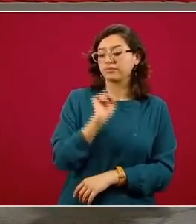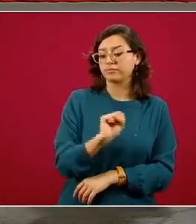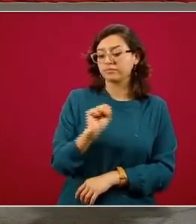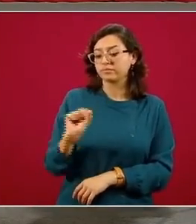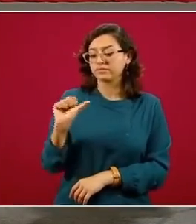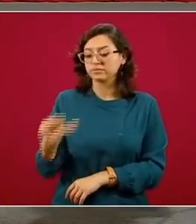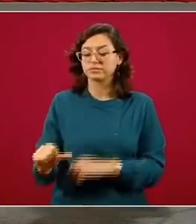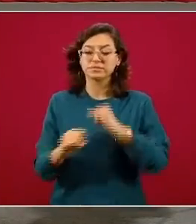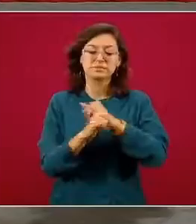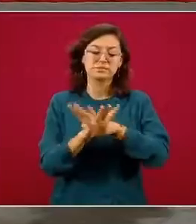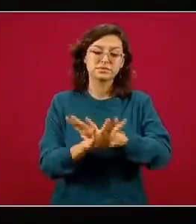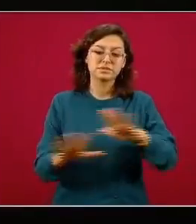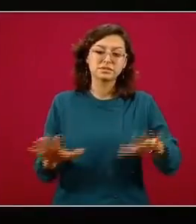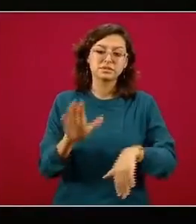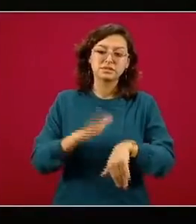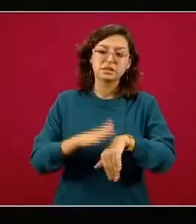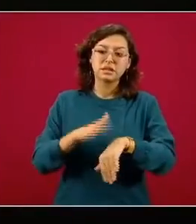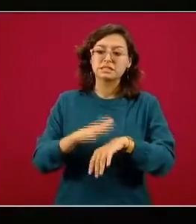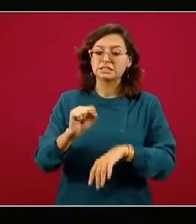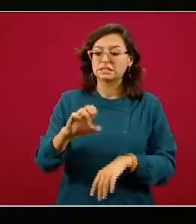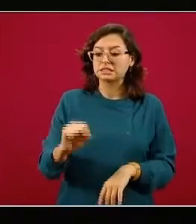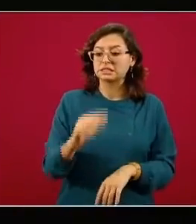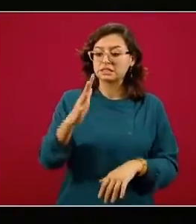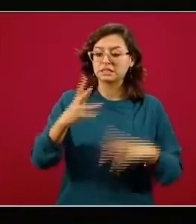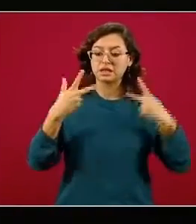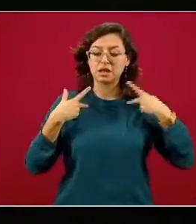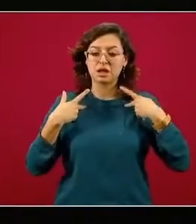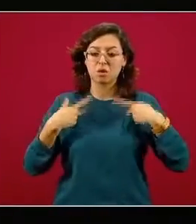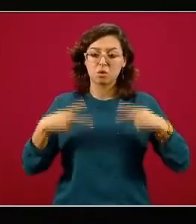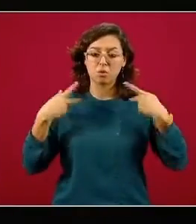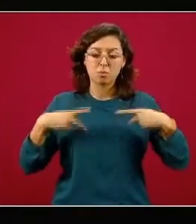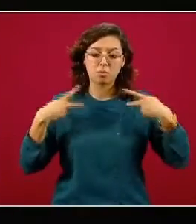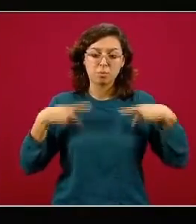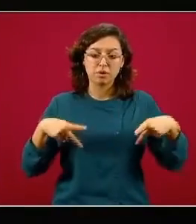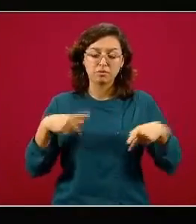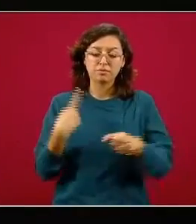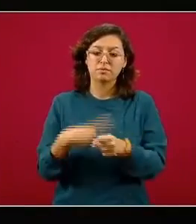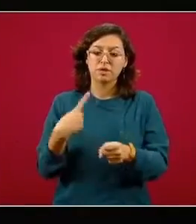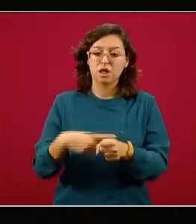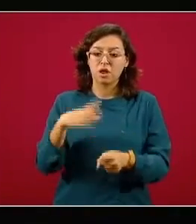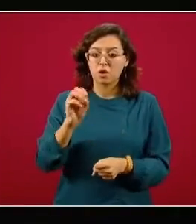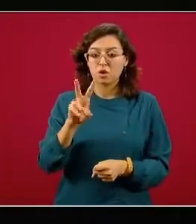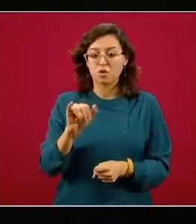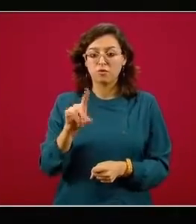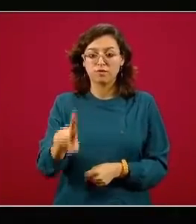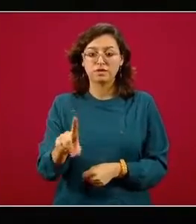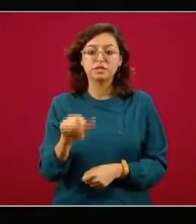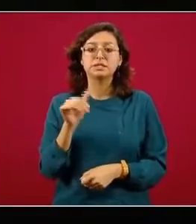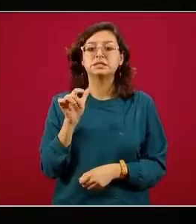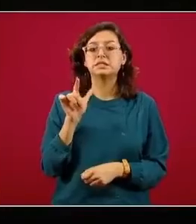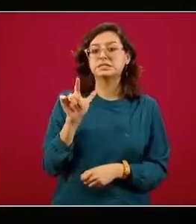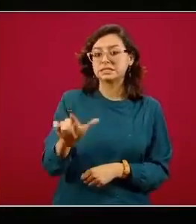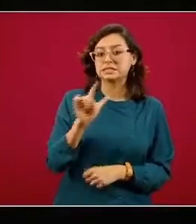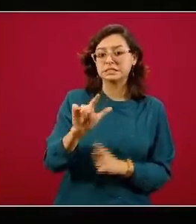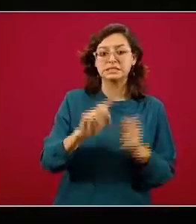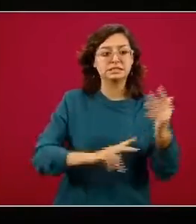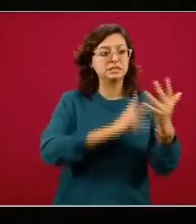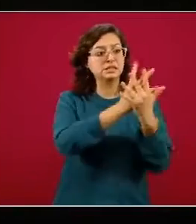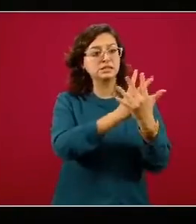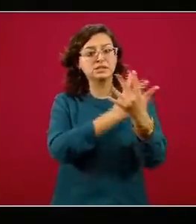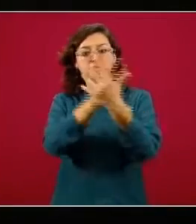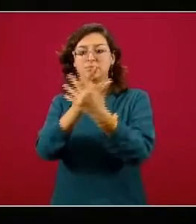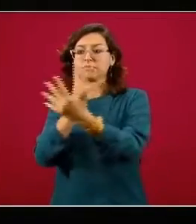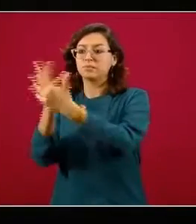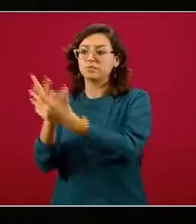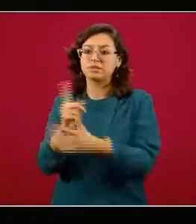informe en donde se reportaban 65 casos de personas con contagio por COVID-19 en 17 prisiones federales del país